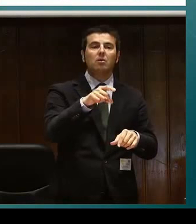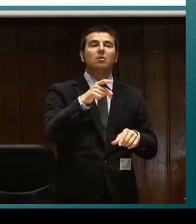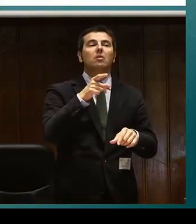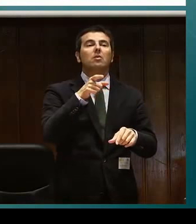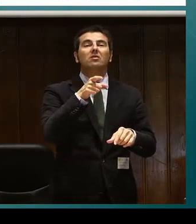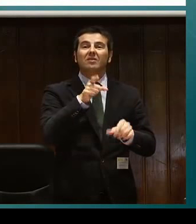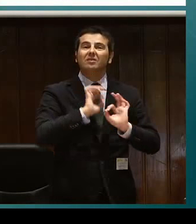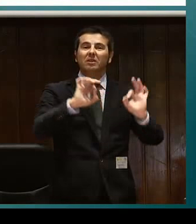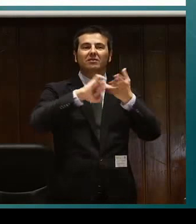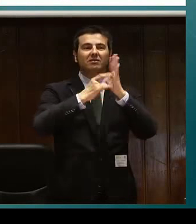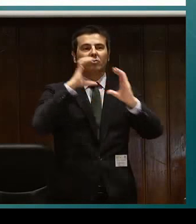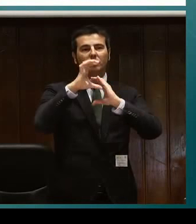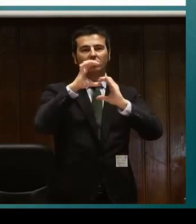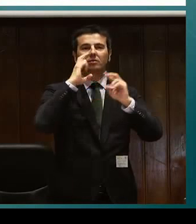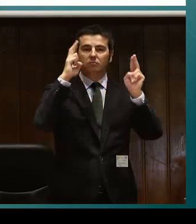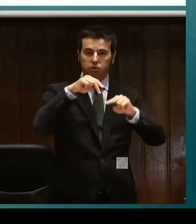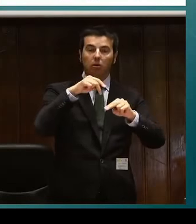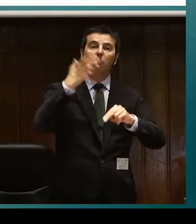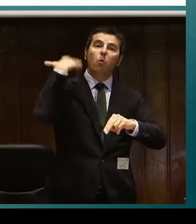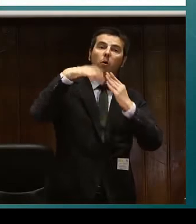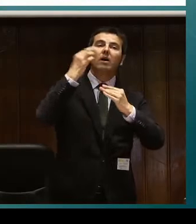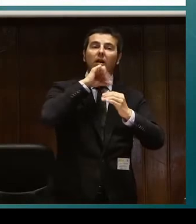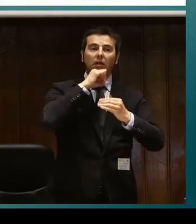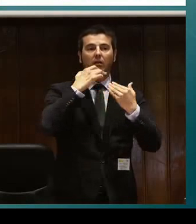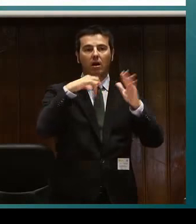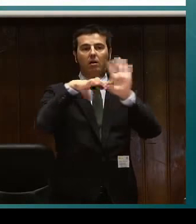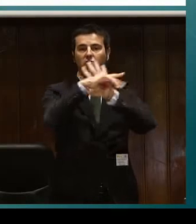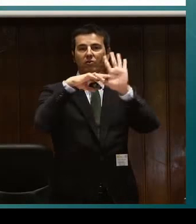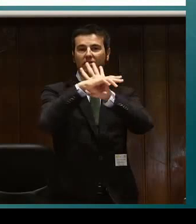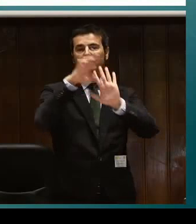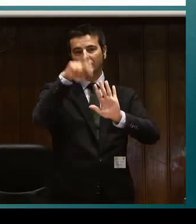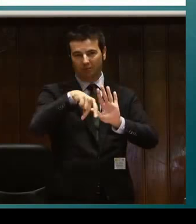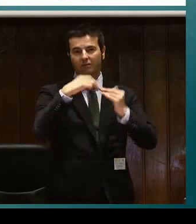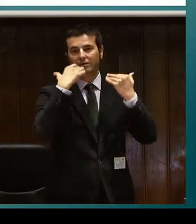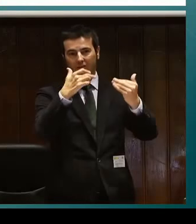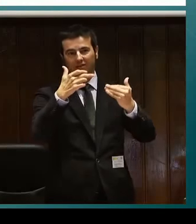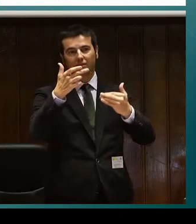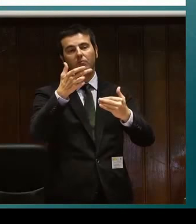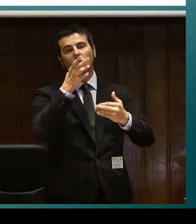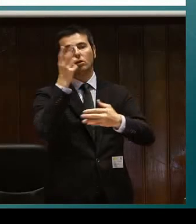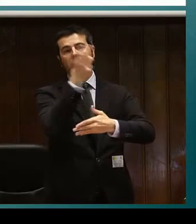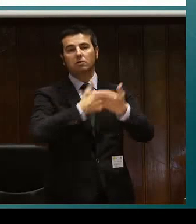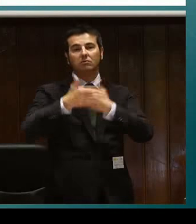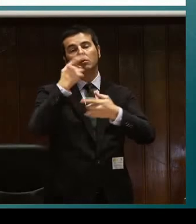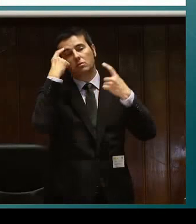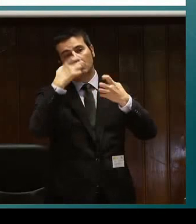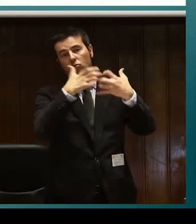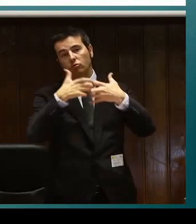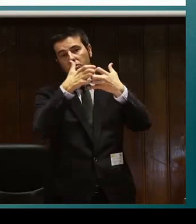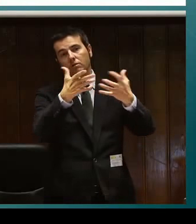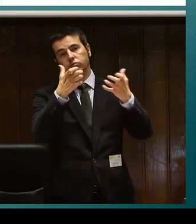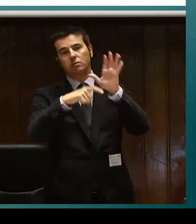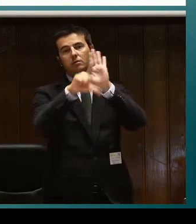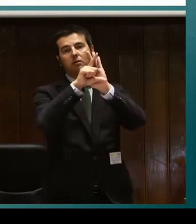Y adaptaciones específicas para sistemas de comunicación de personas sordociegas, que están incluidas